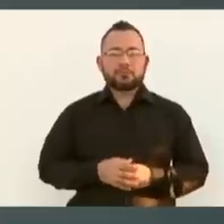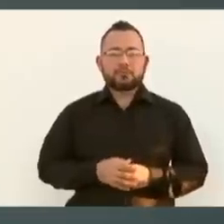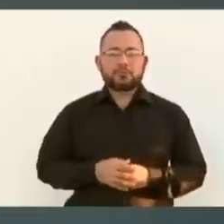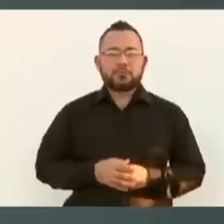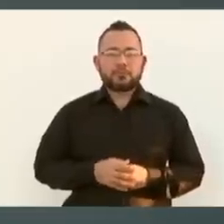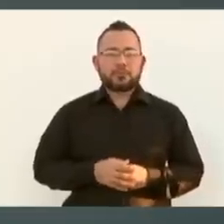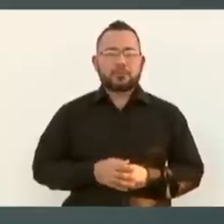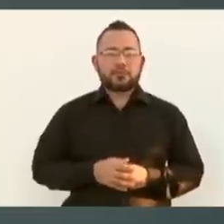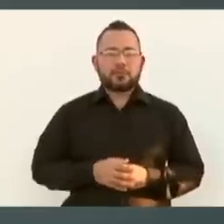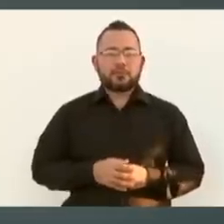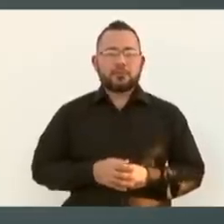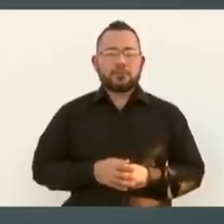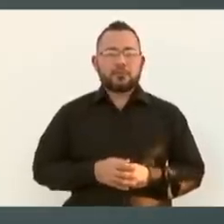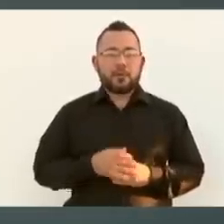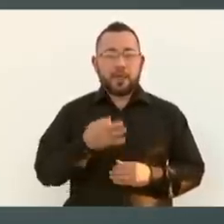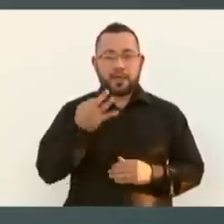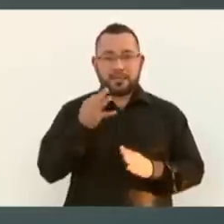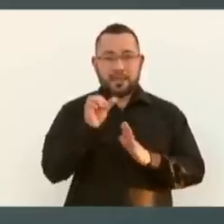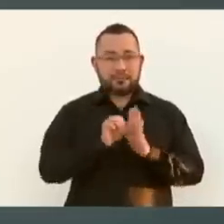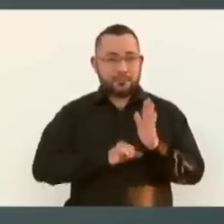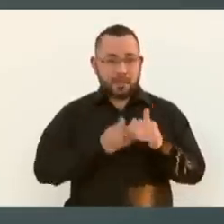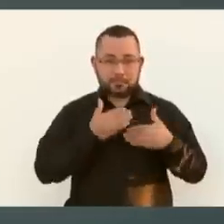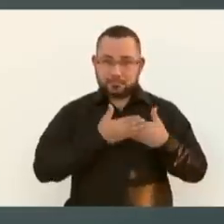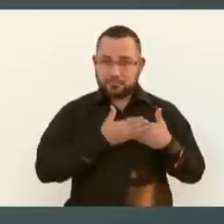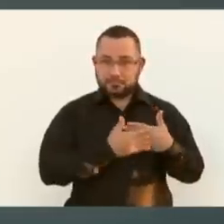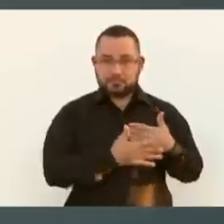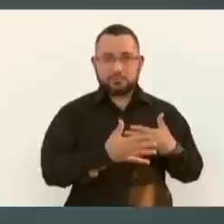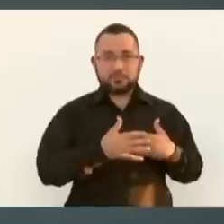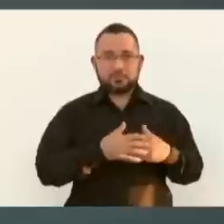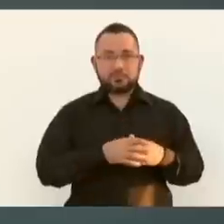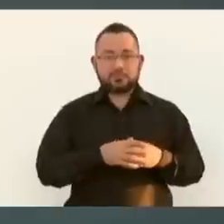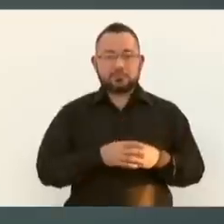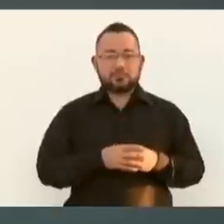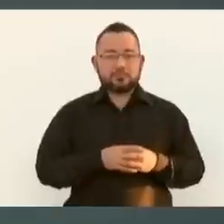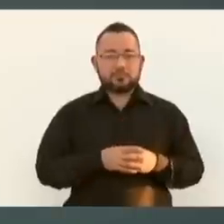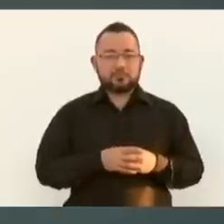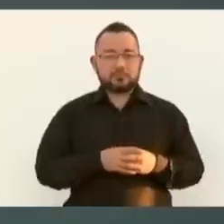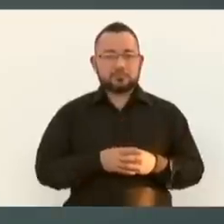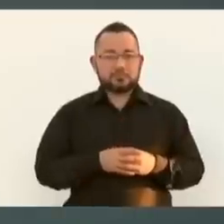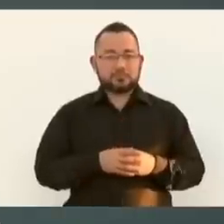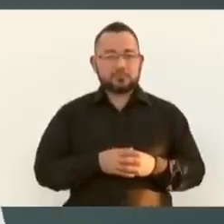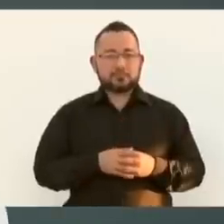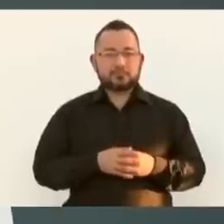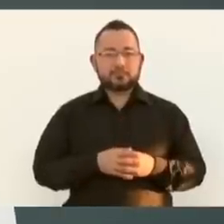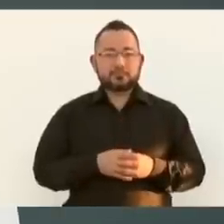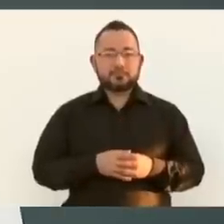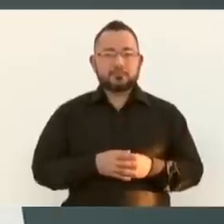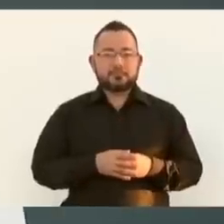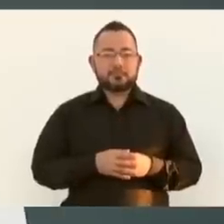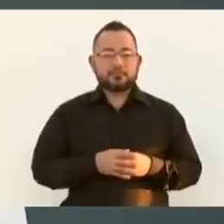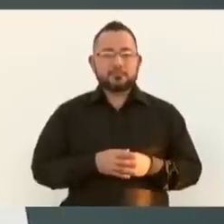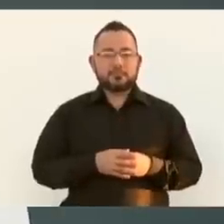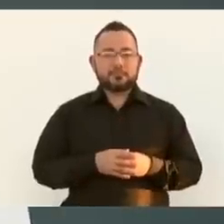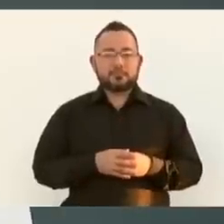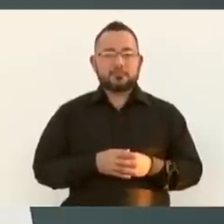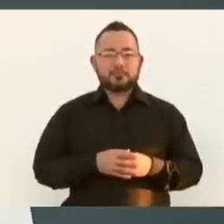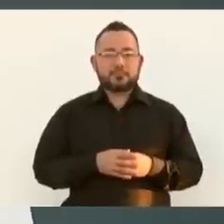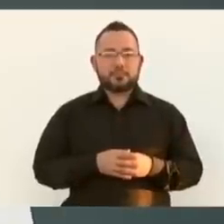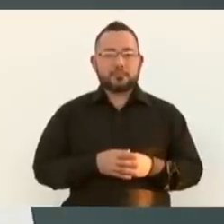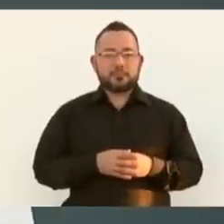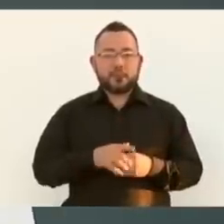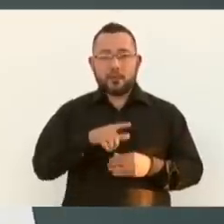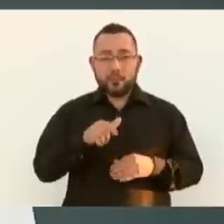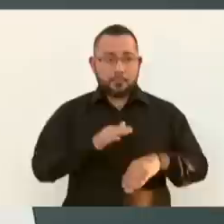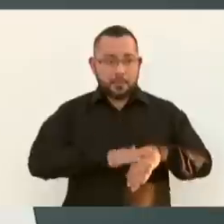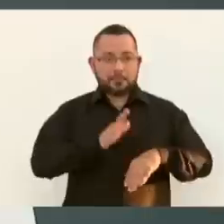tres meses de gracia, y luego más de tres años